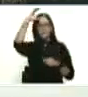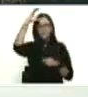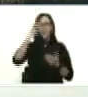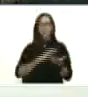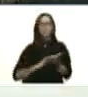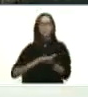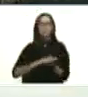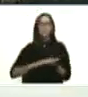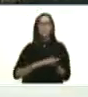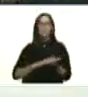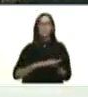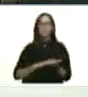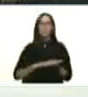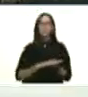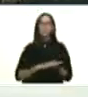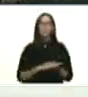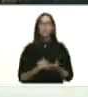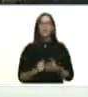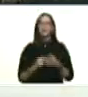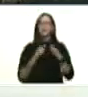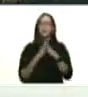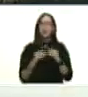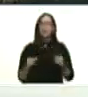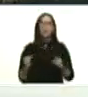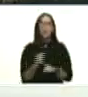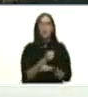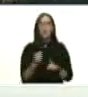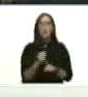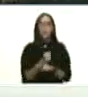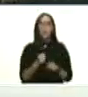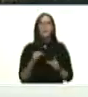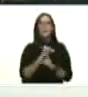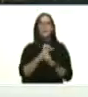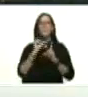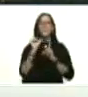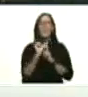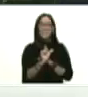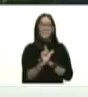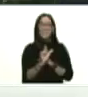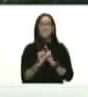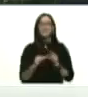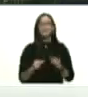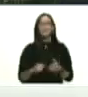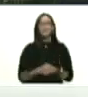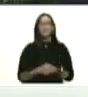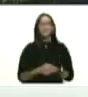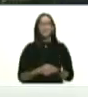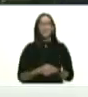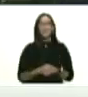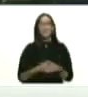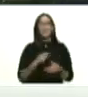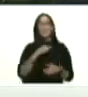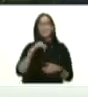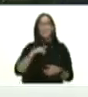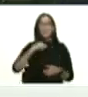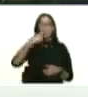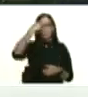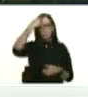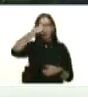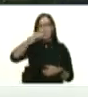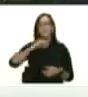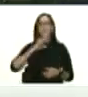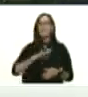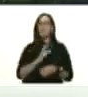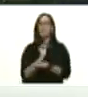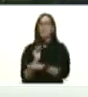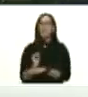todas las lluvias todos los golpes de la naturaleza y que nuestro pueblo esté protegido nuestro